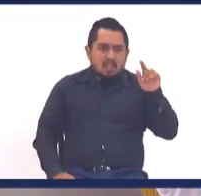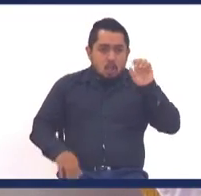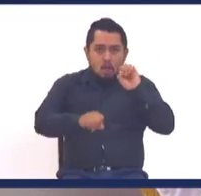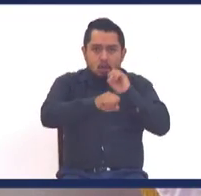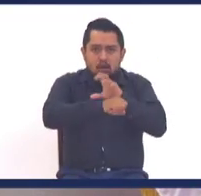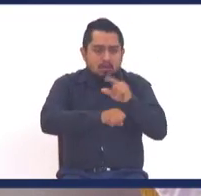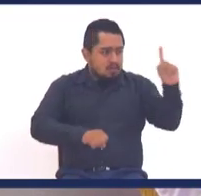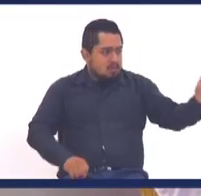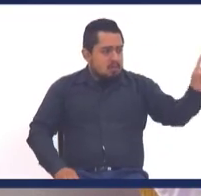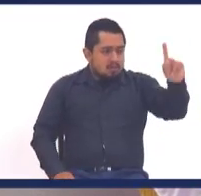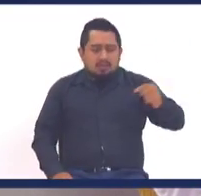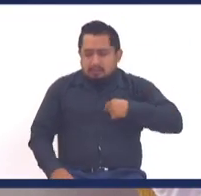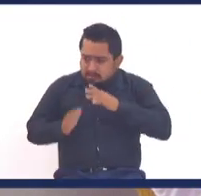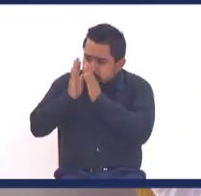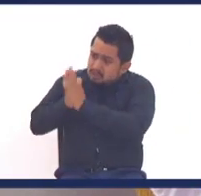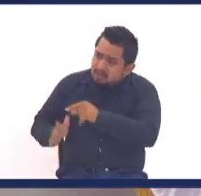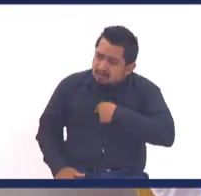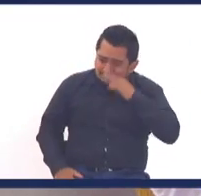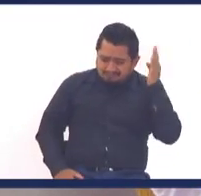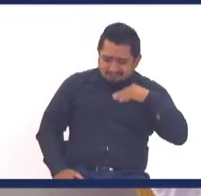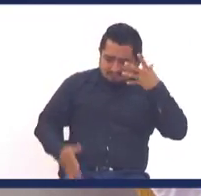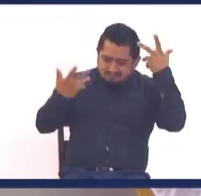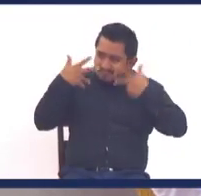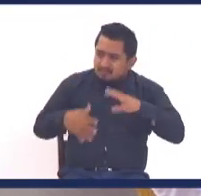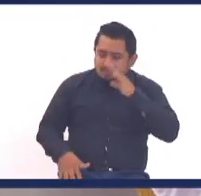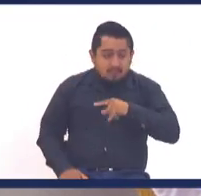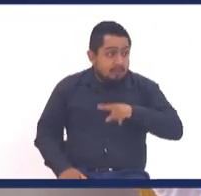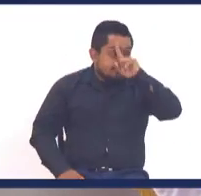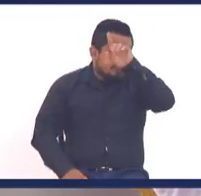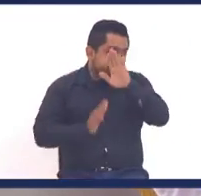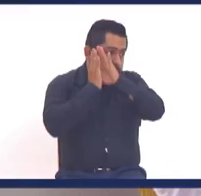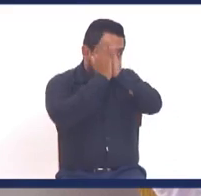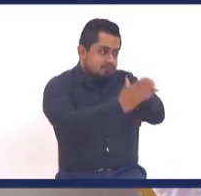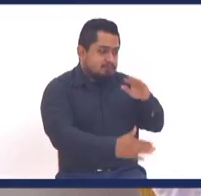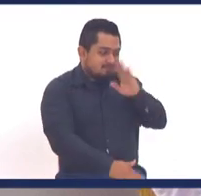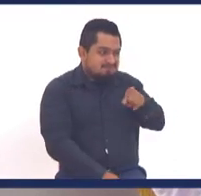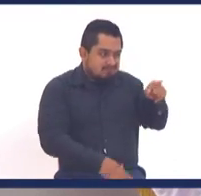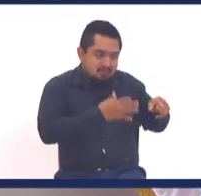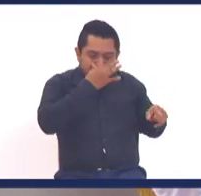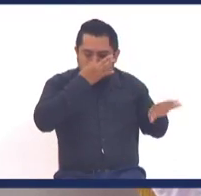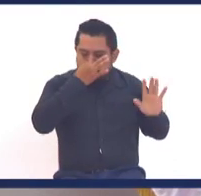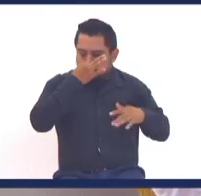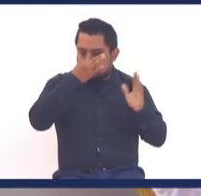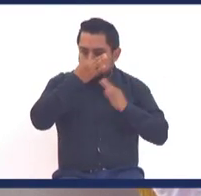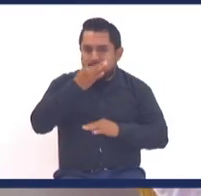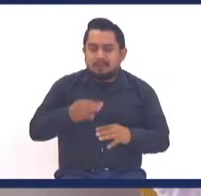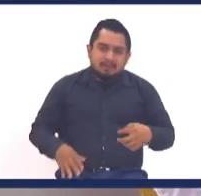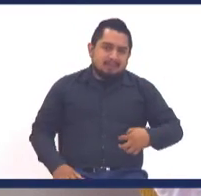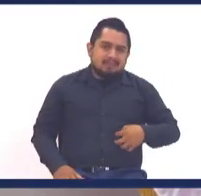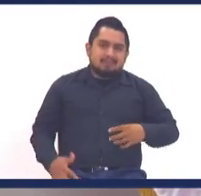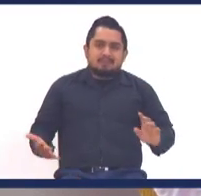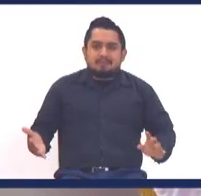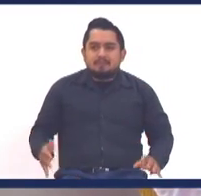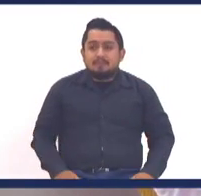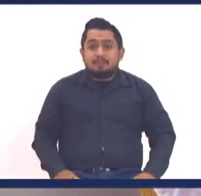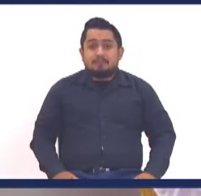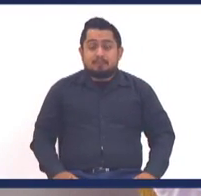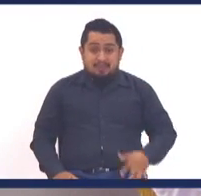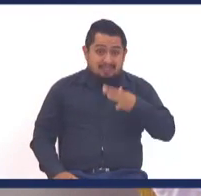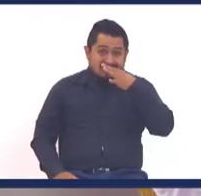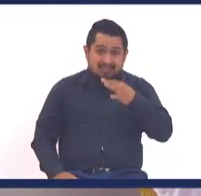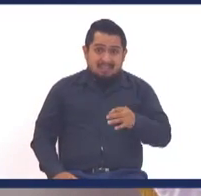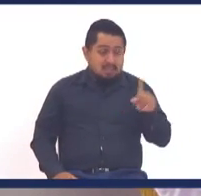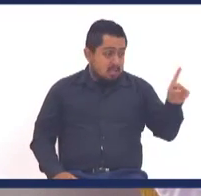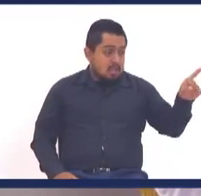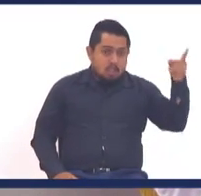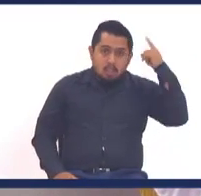consejería, me decía, perdóneme pastor, porque no me he bañado, que te perdone Dios, decía, mucho yedez, amén, fatal, no me lo va a creer hermano,